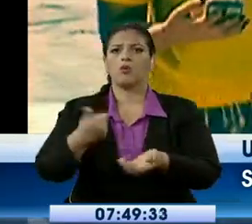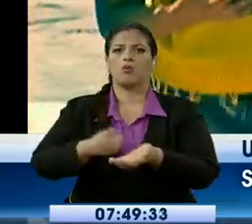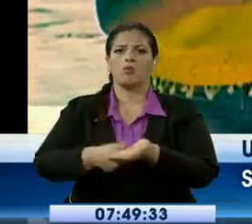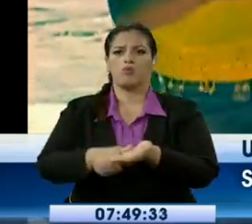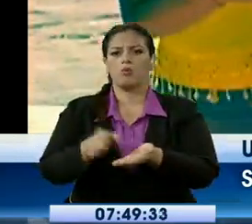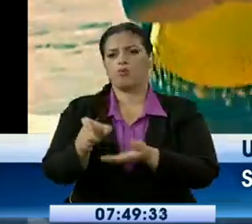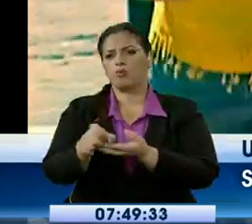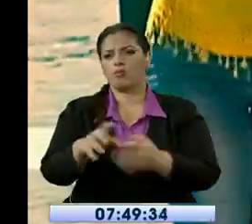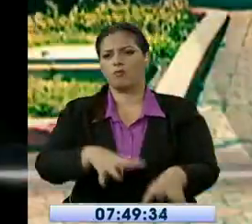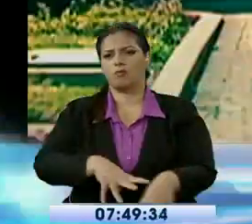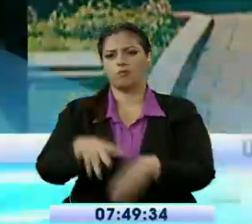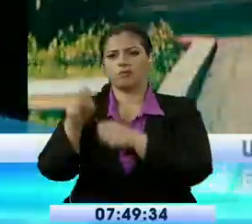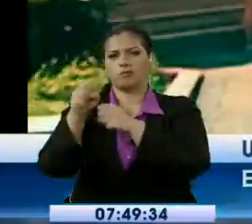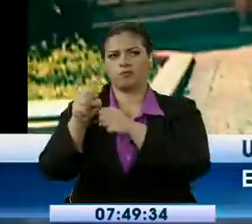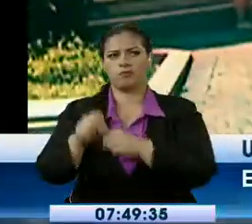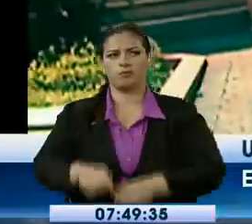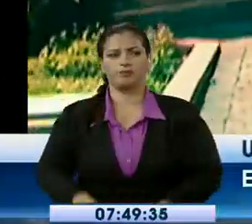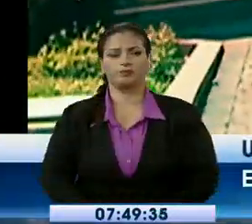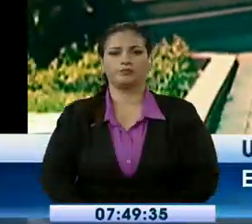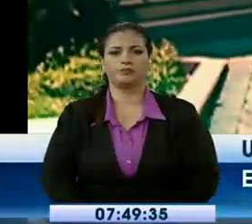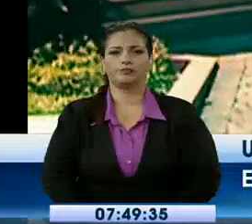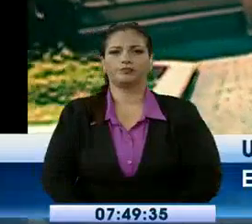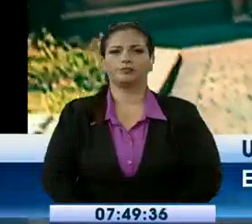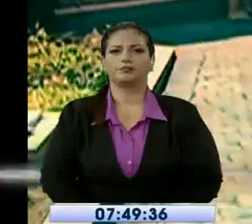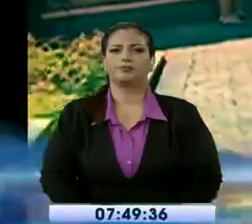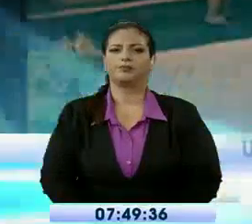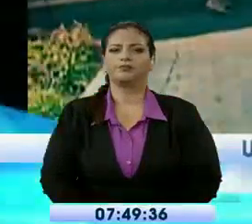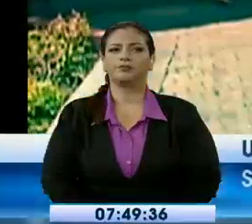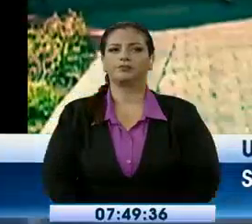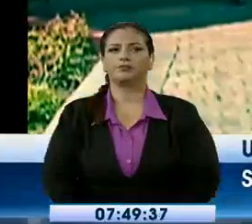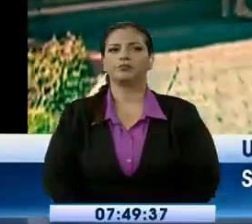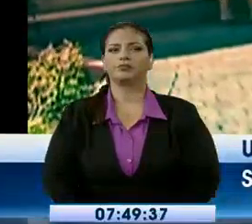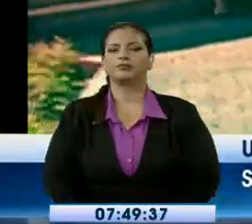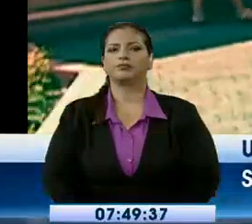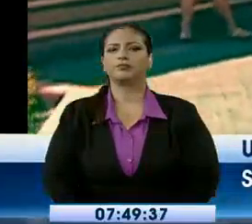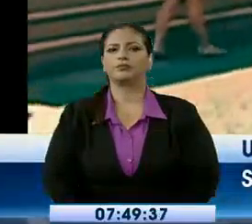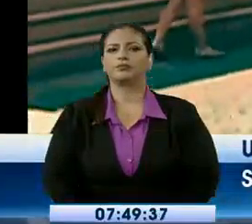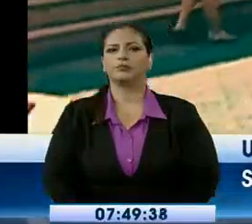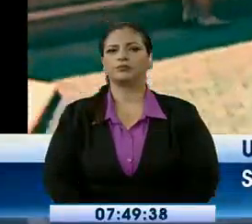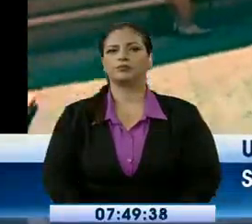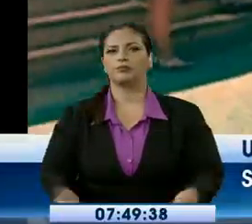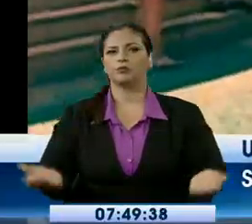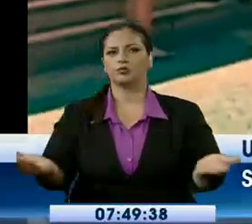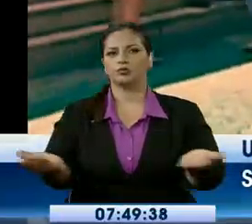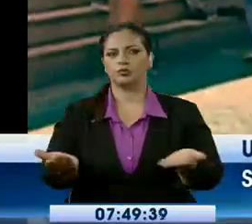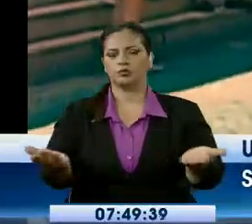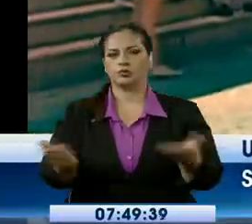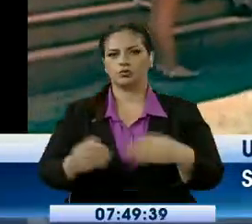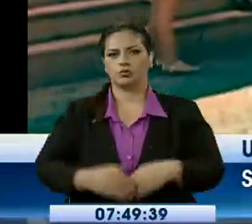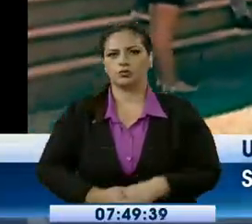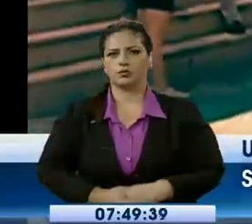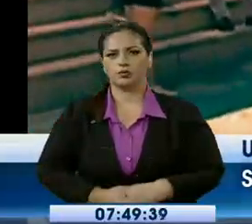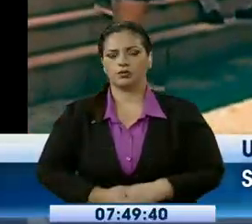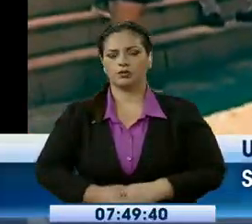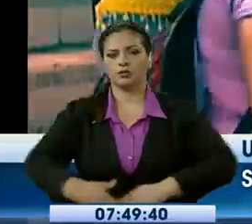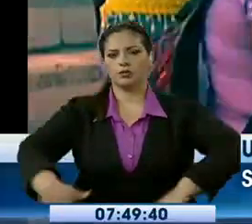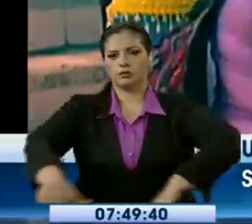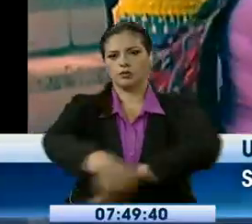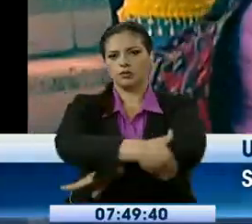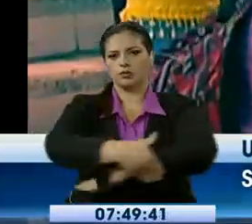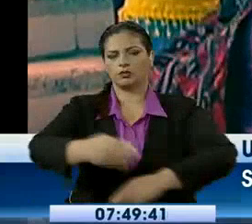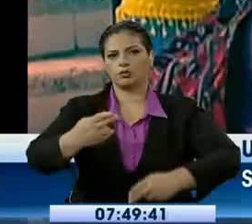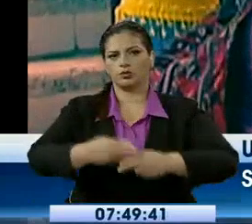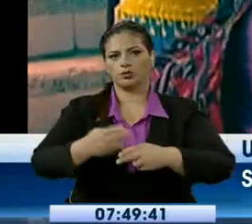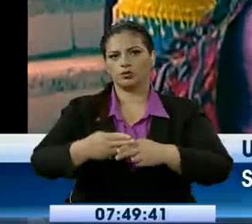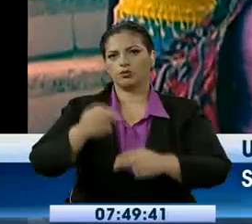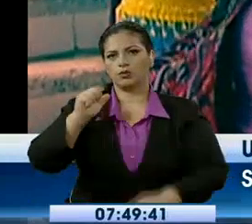acude con sus compañeras a estas gradas, del Parque Lineal, ubicado en la avenida Carlos Julio Arosemena. Confiesan